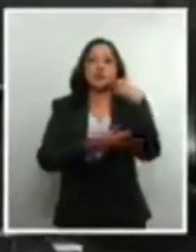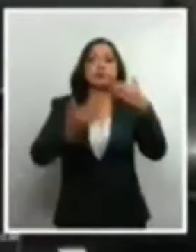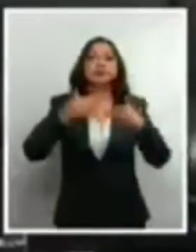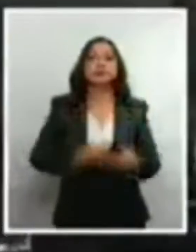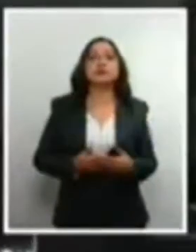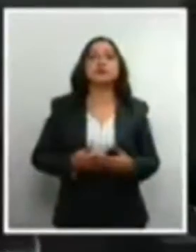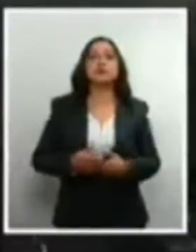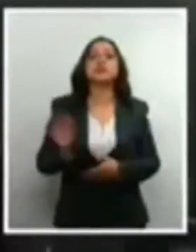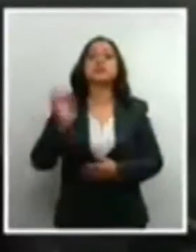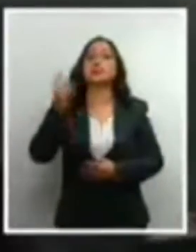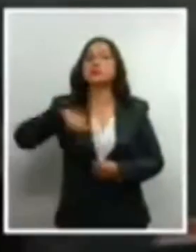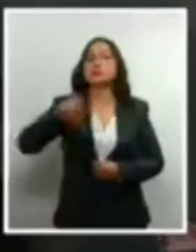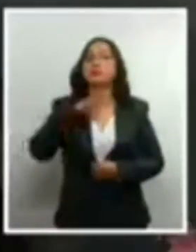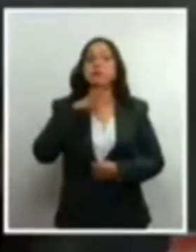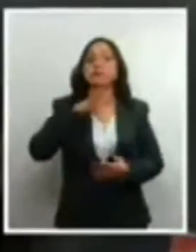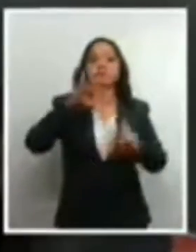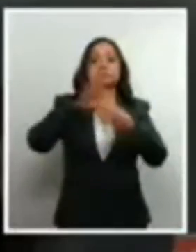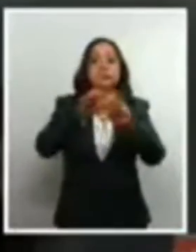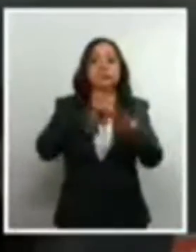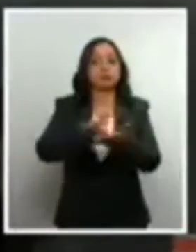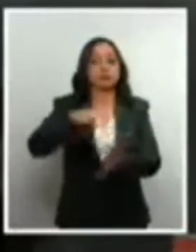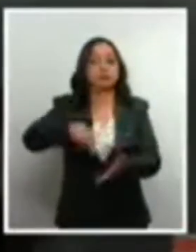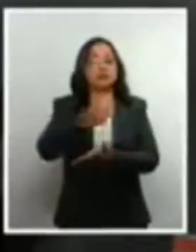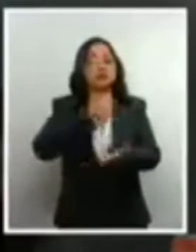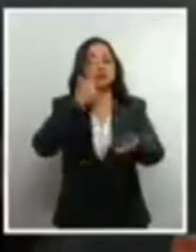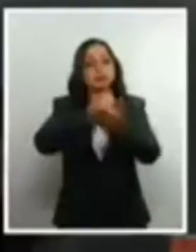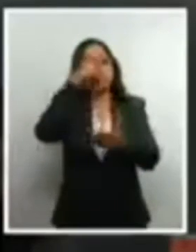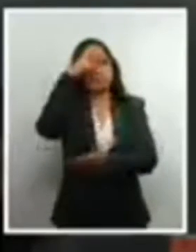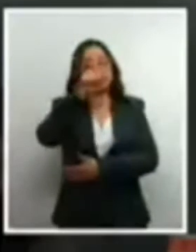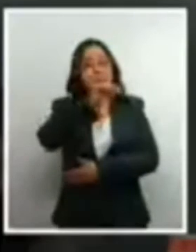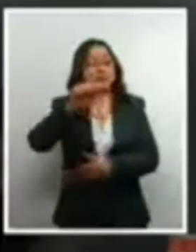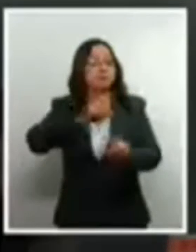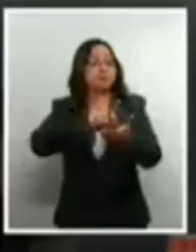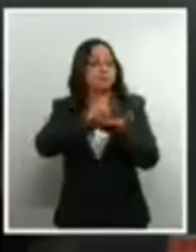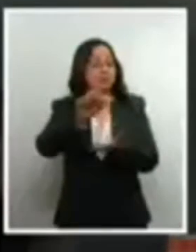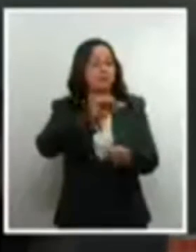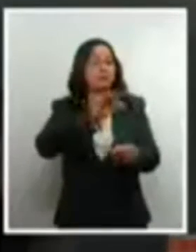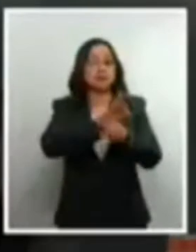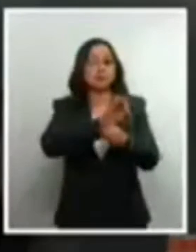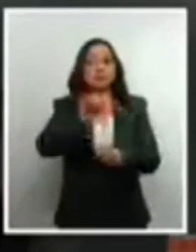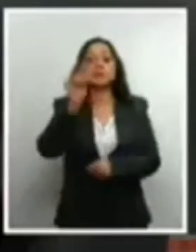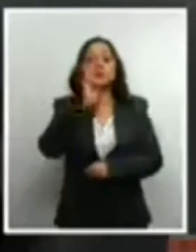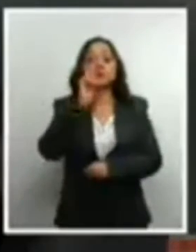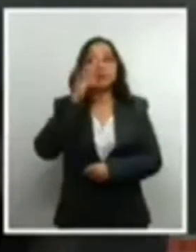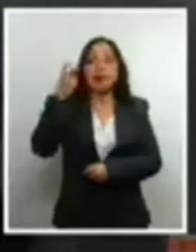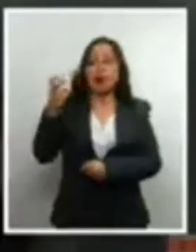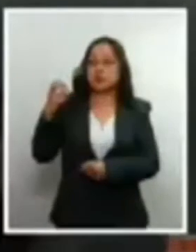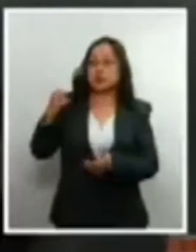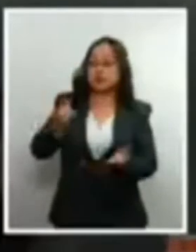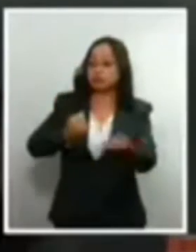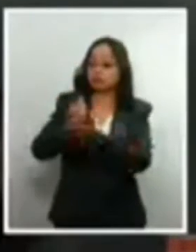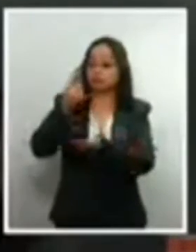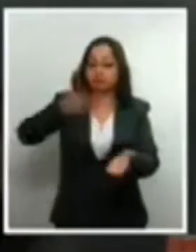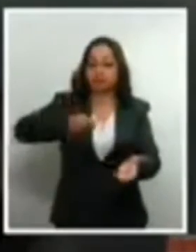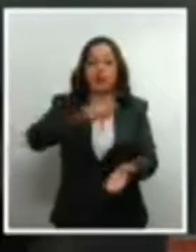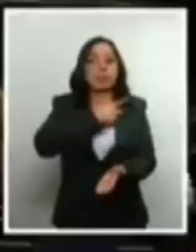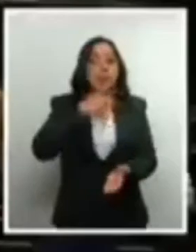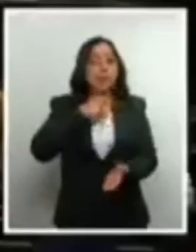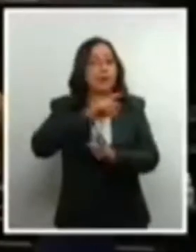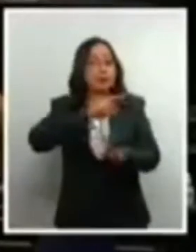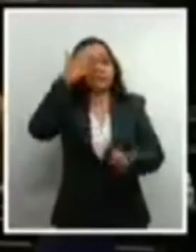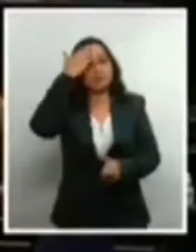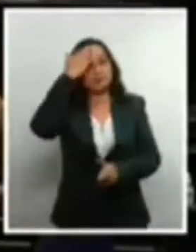sostiene que es un derecho ganado en la Ciudad de México el de las madres, por esta sentencia debe también admitirse que se